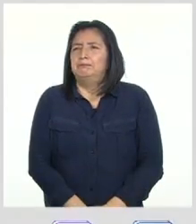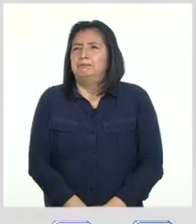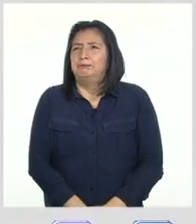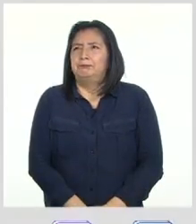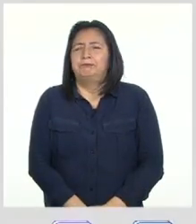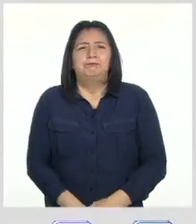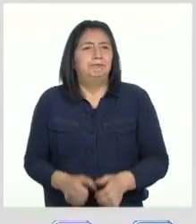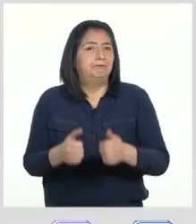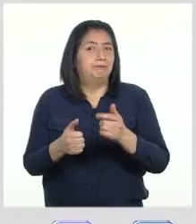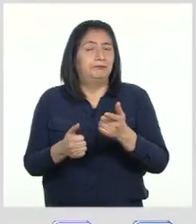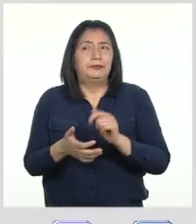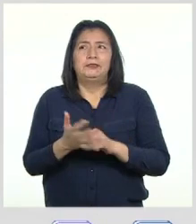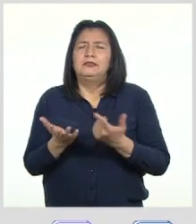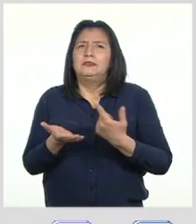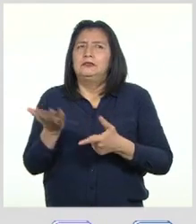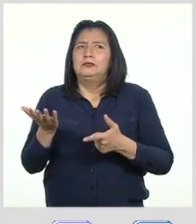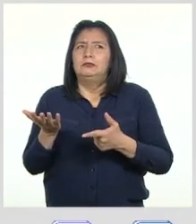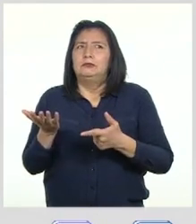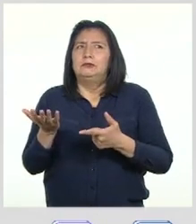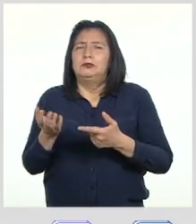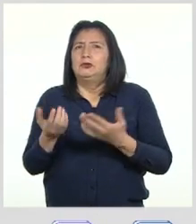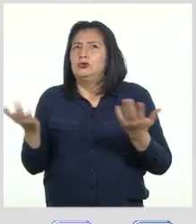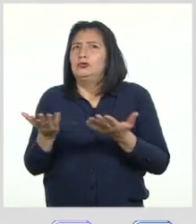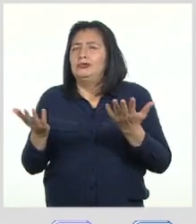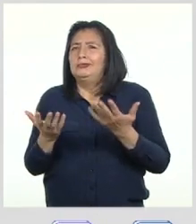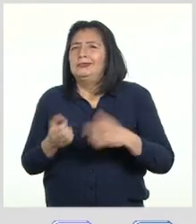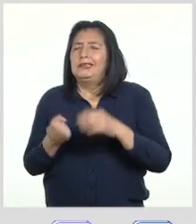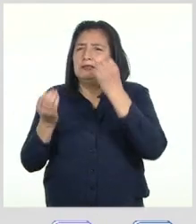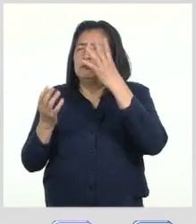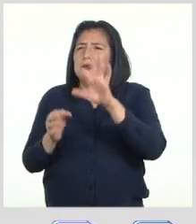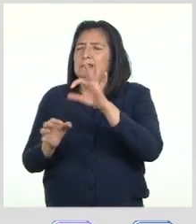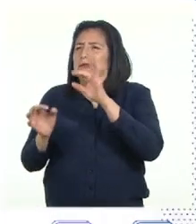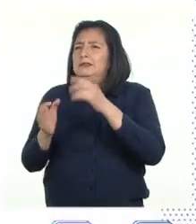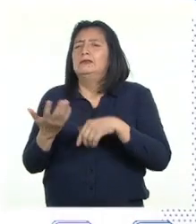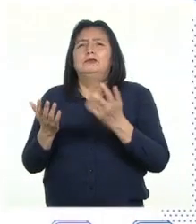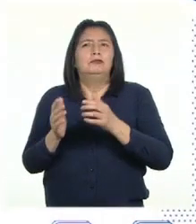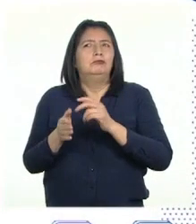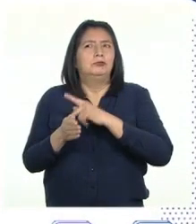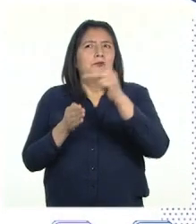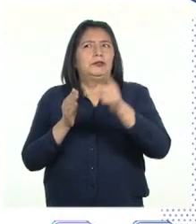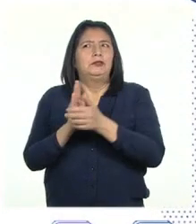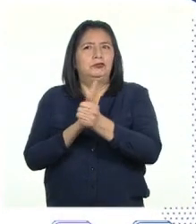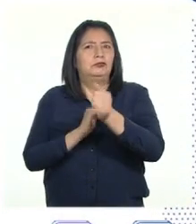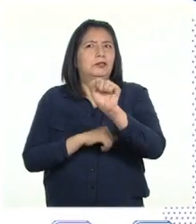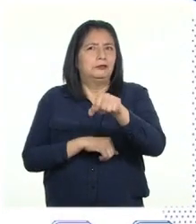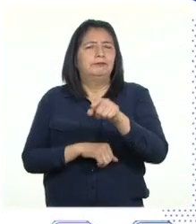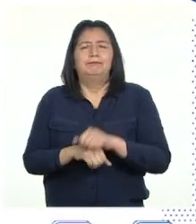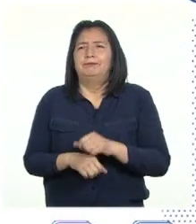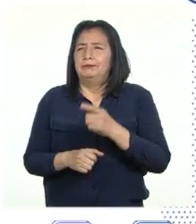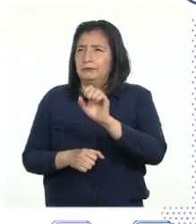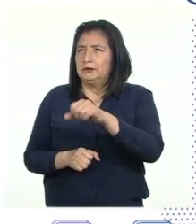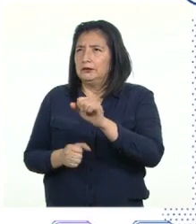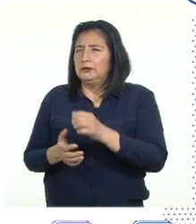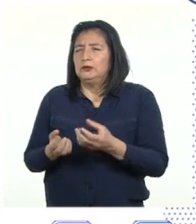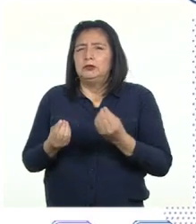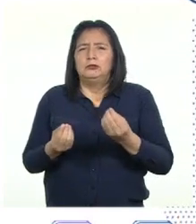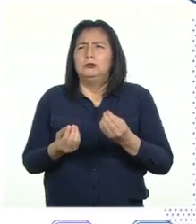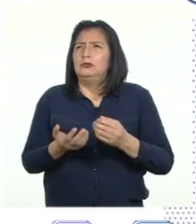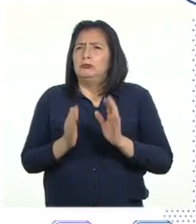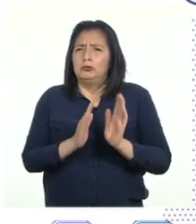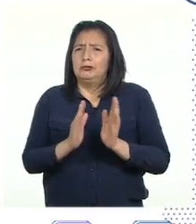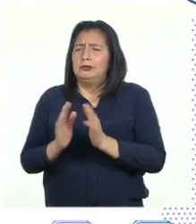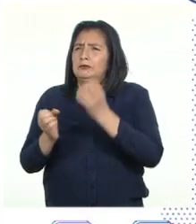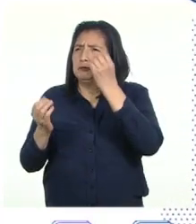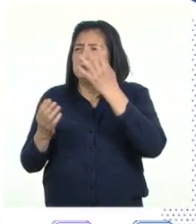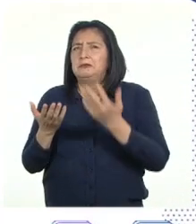Y sobre las fuentes, creo que es la oportunidad para consultar con un especialista De acuerdo, ¿y cómo organizaremos la información?